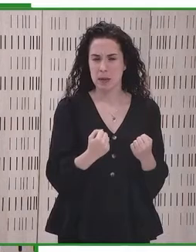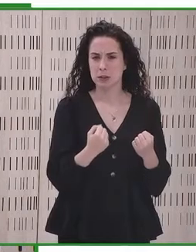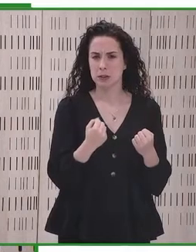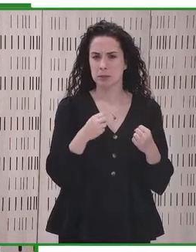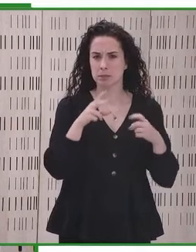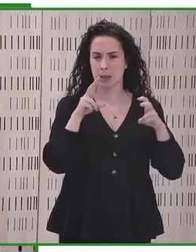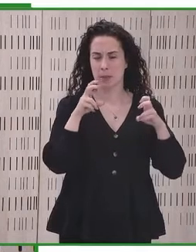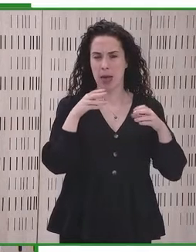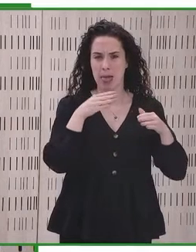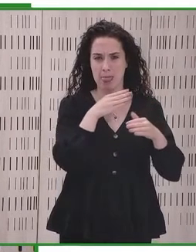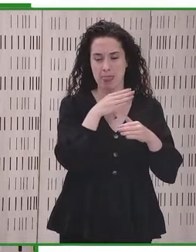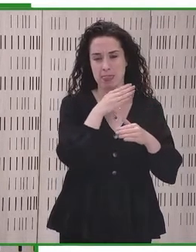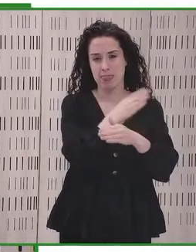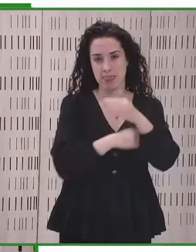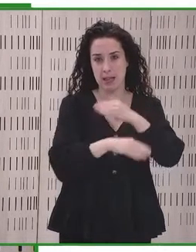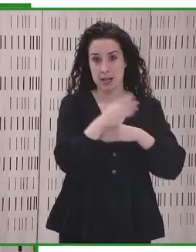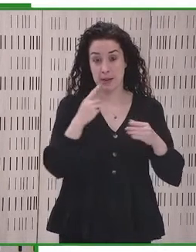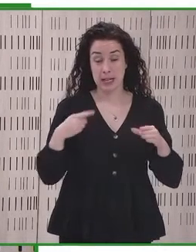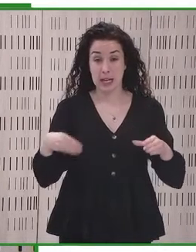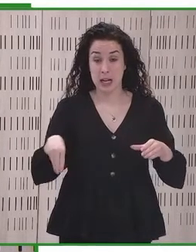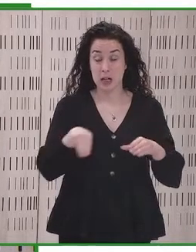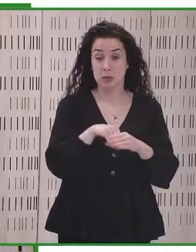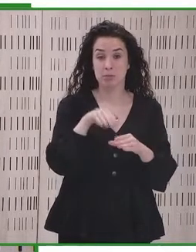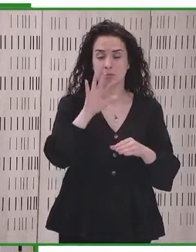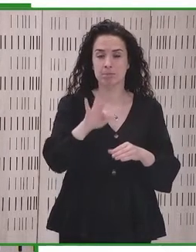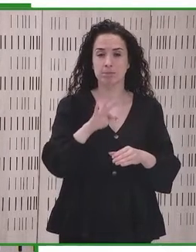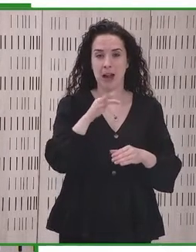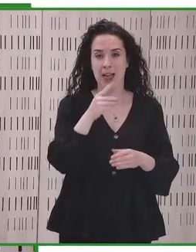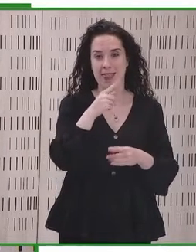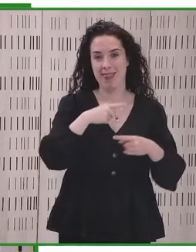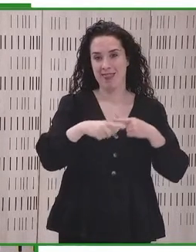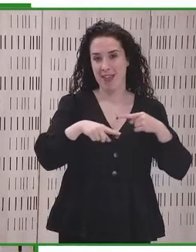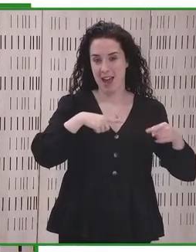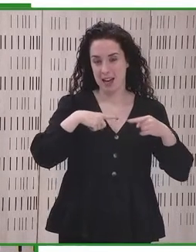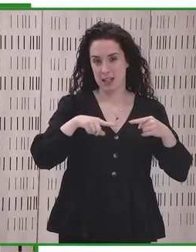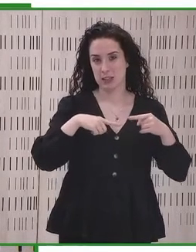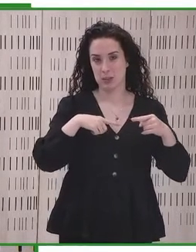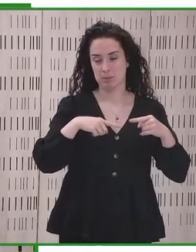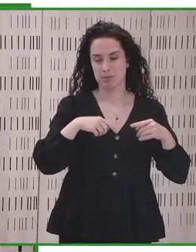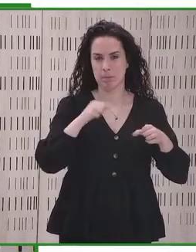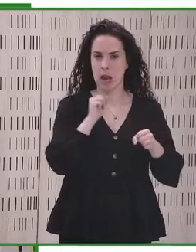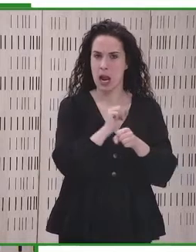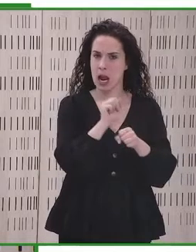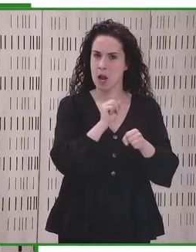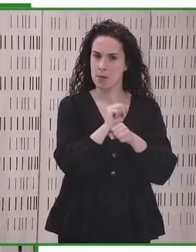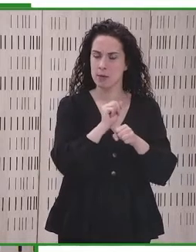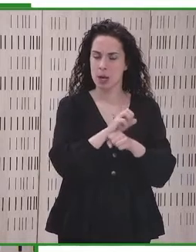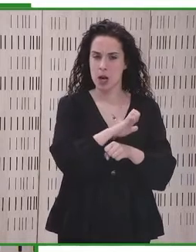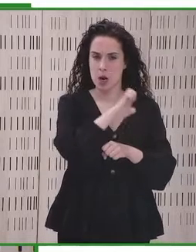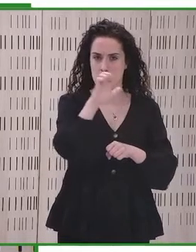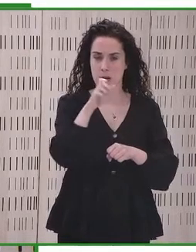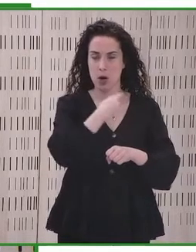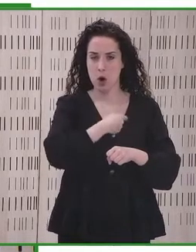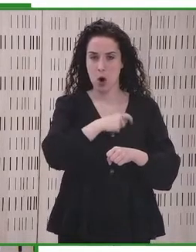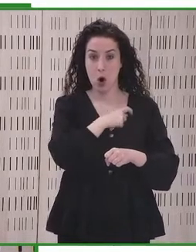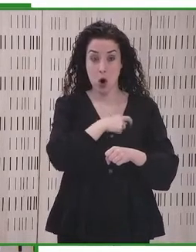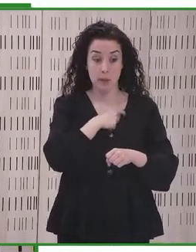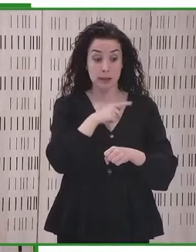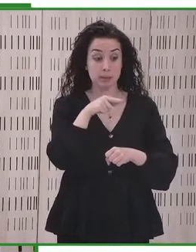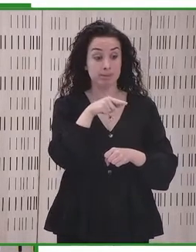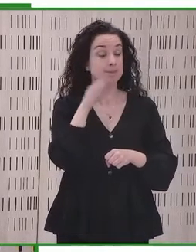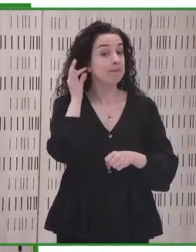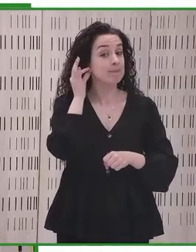Borrero es experta en políticas europeas,